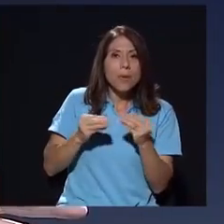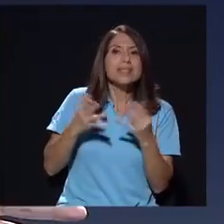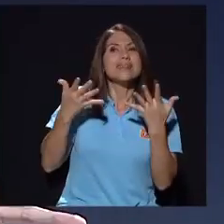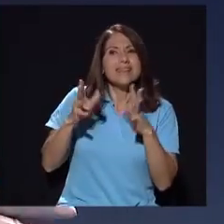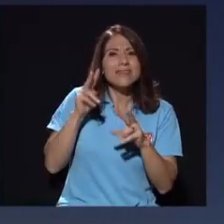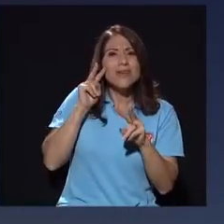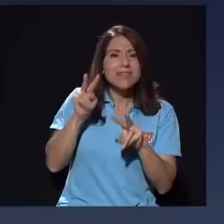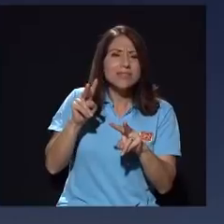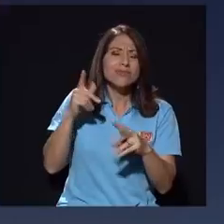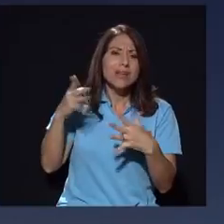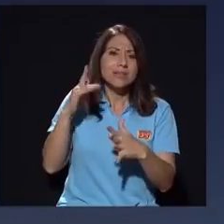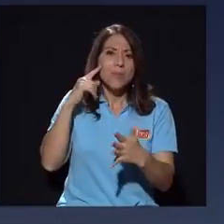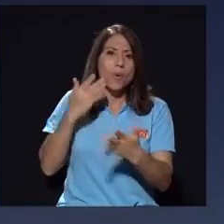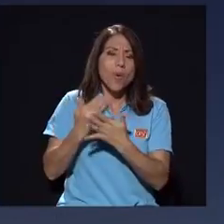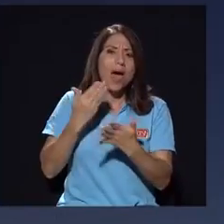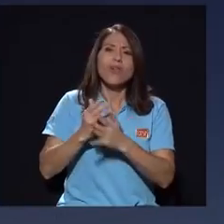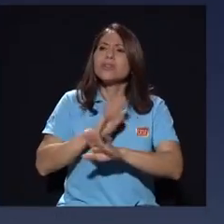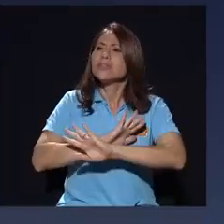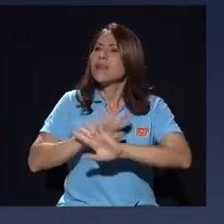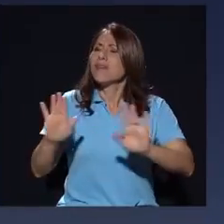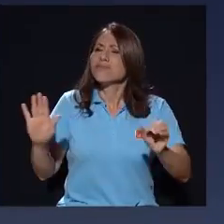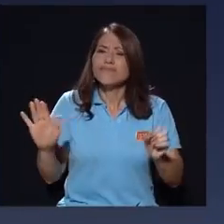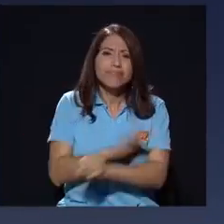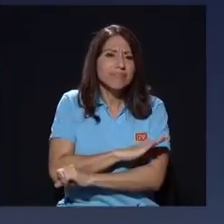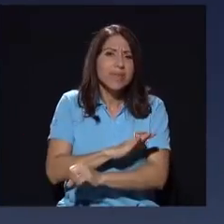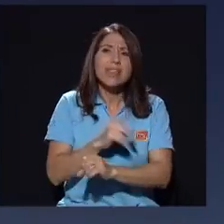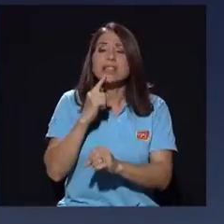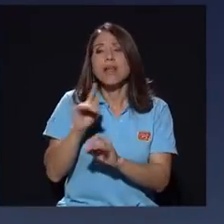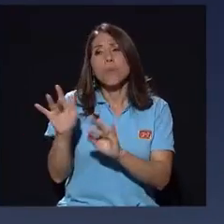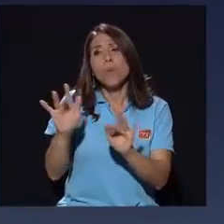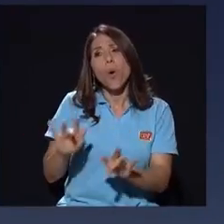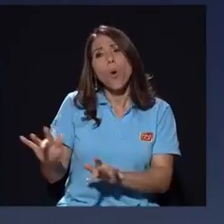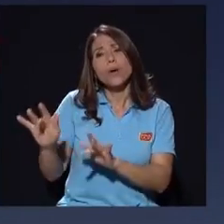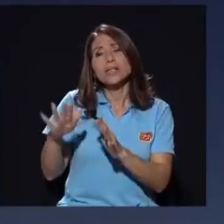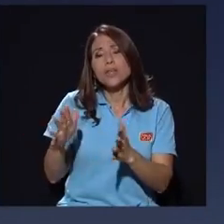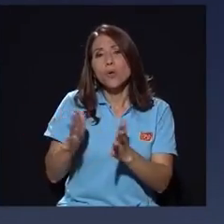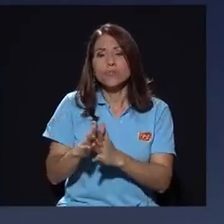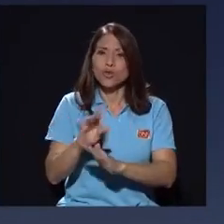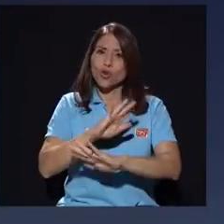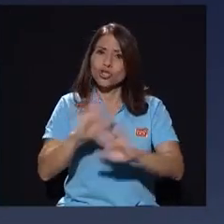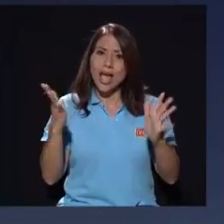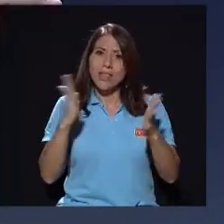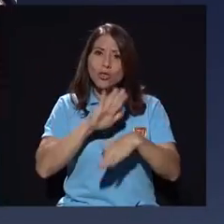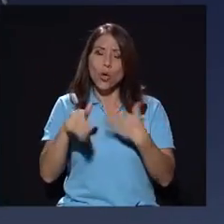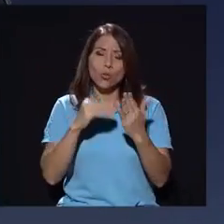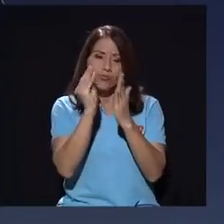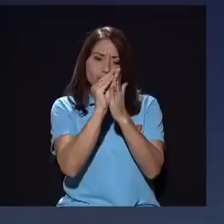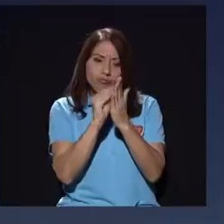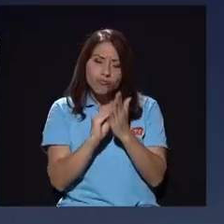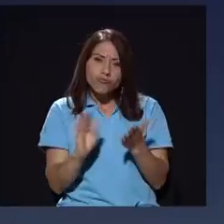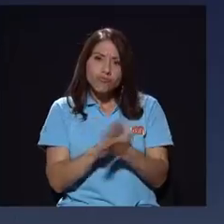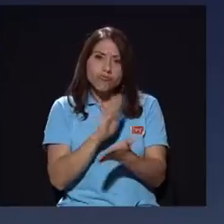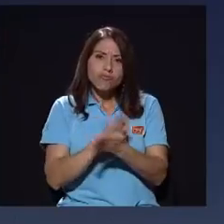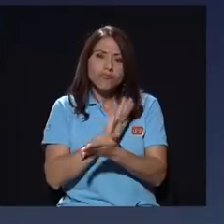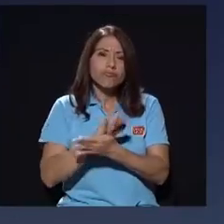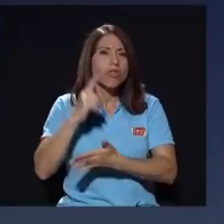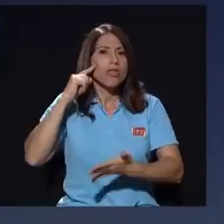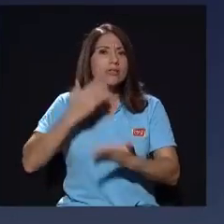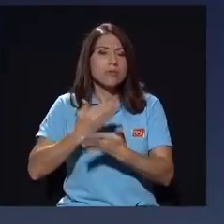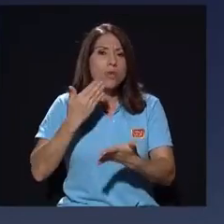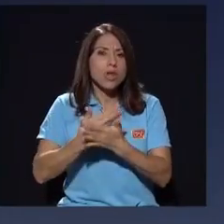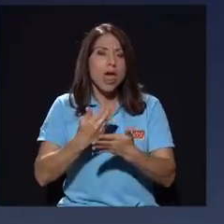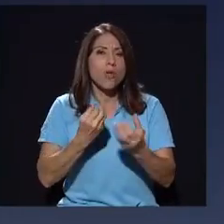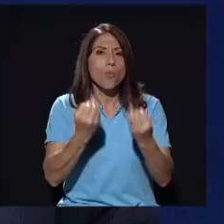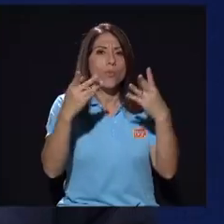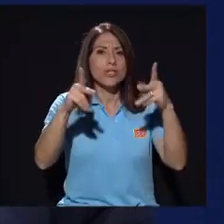visto y probado. Basta del cuento del pobrecito, ya está documentado y atestimoniado por